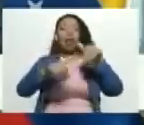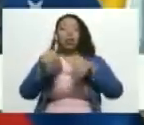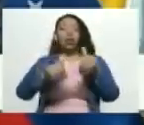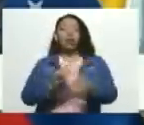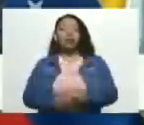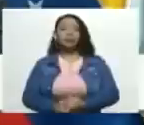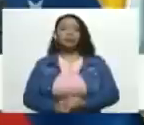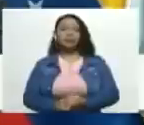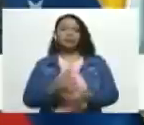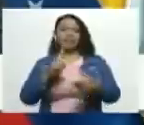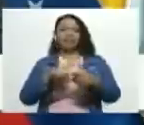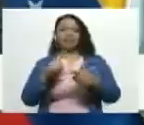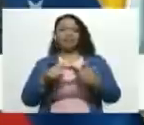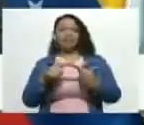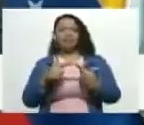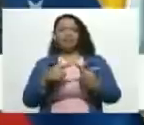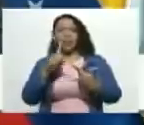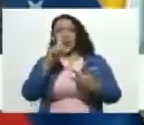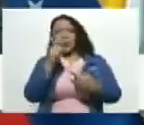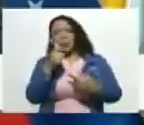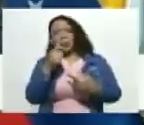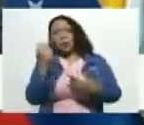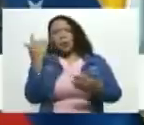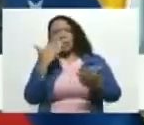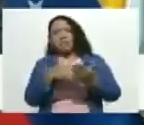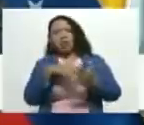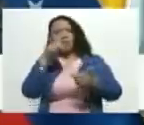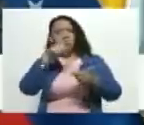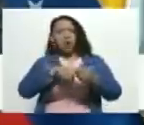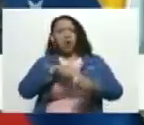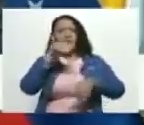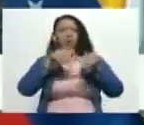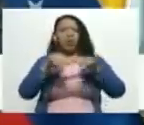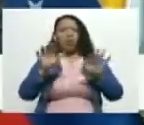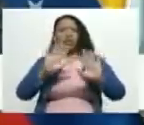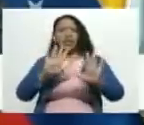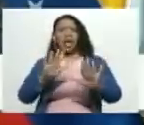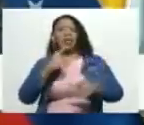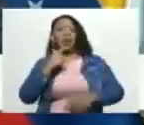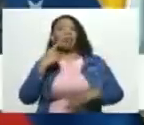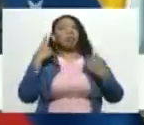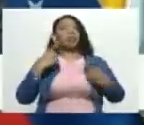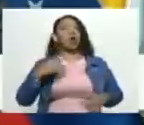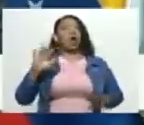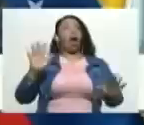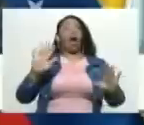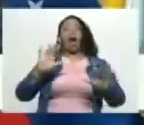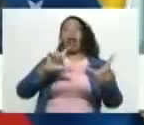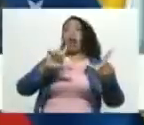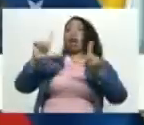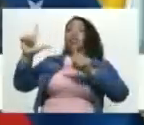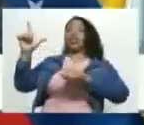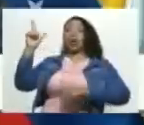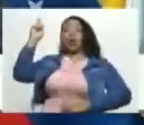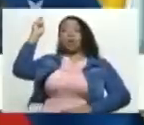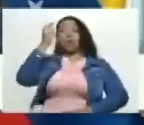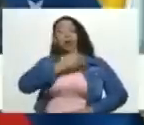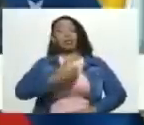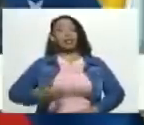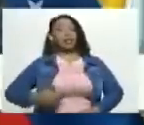con unos pocos miles de votos ya autoproclamado presidente por ser diputado